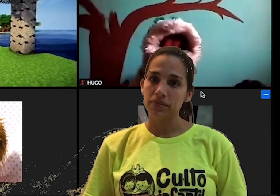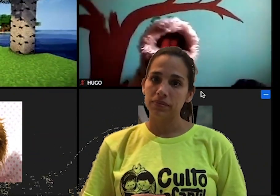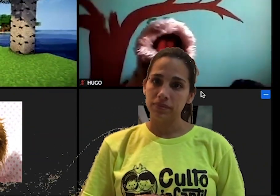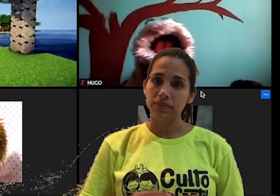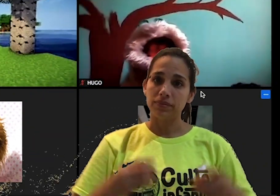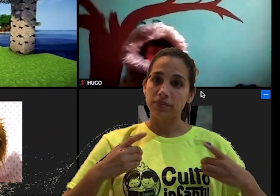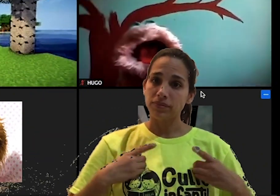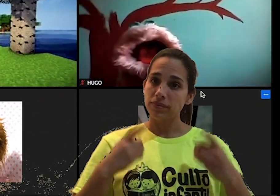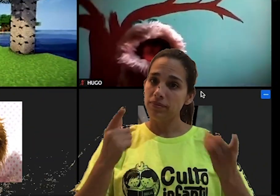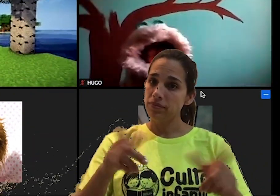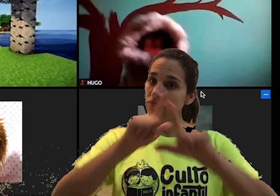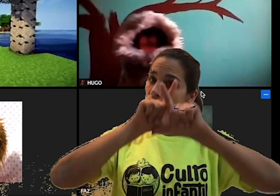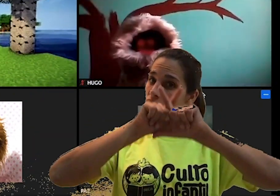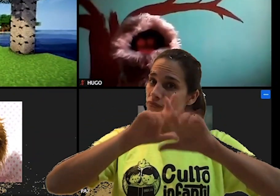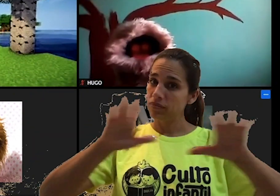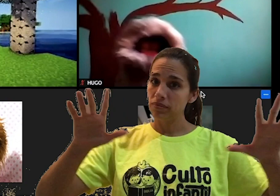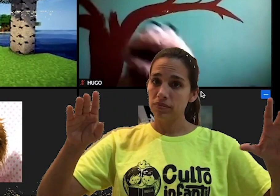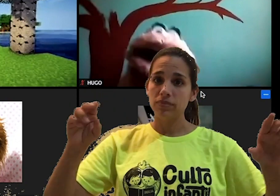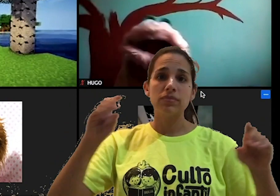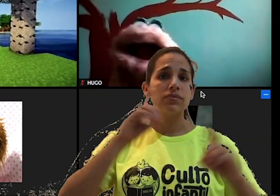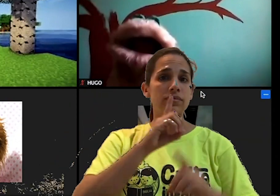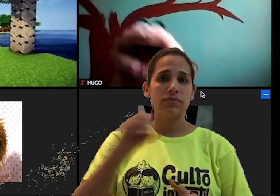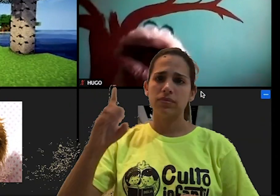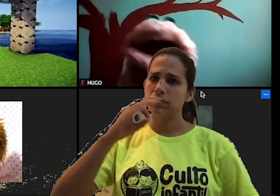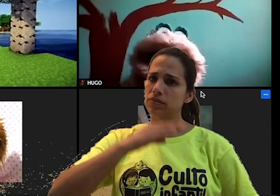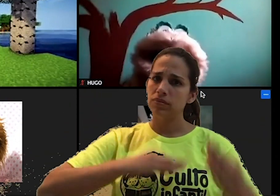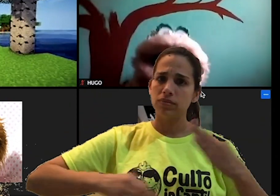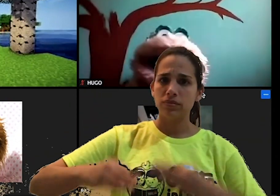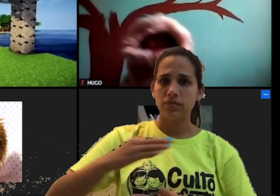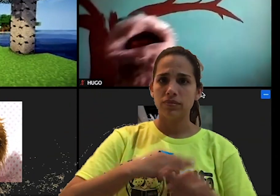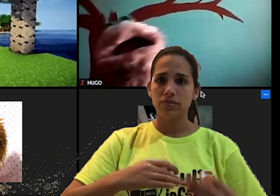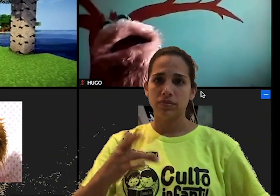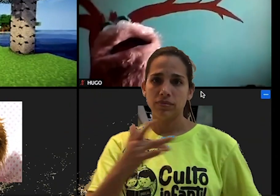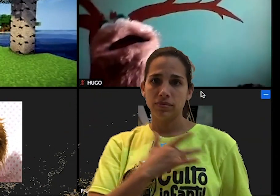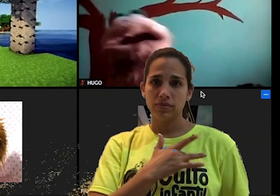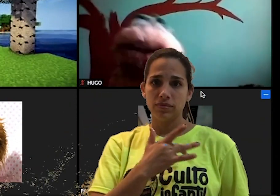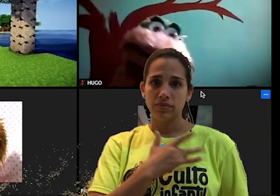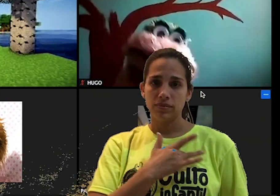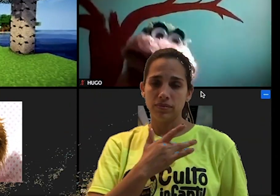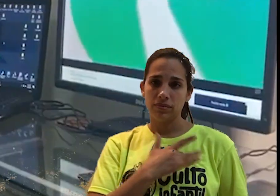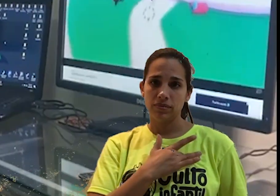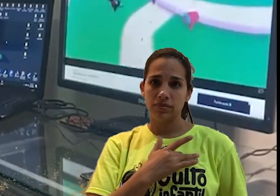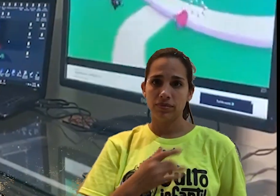Dar la gloria al todo corazón,